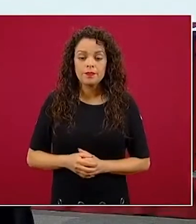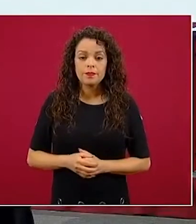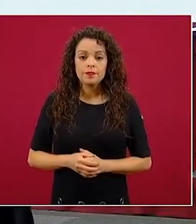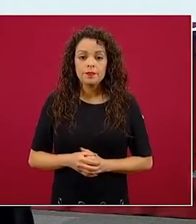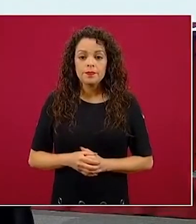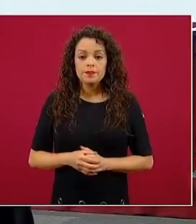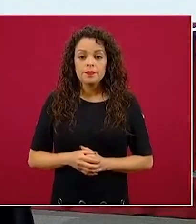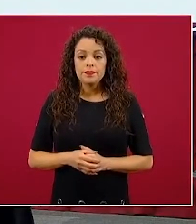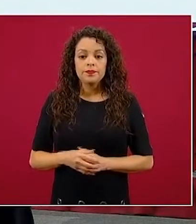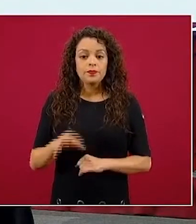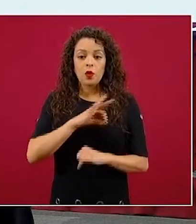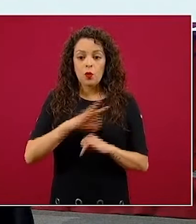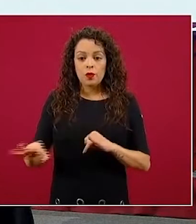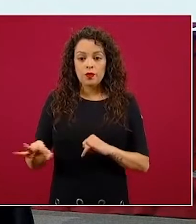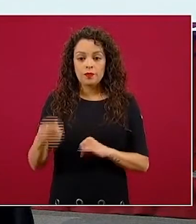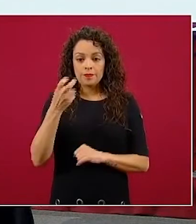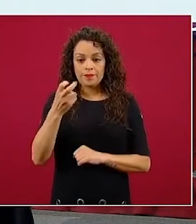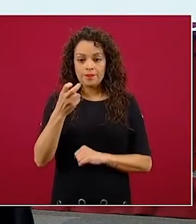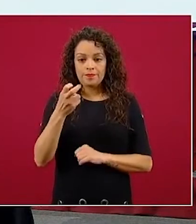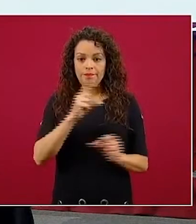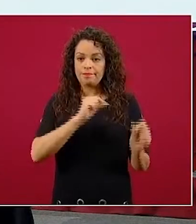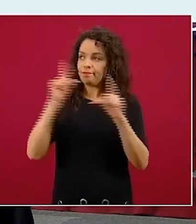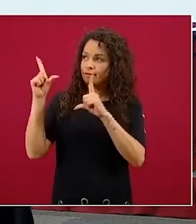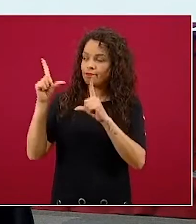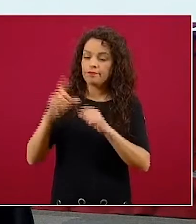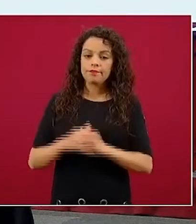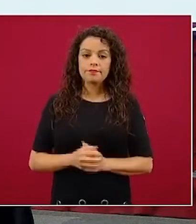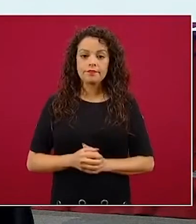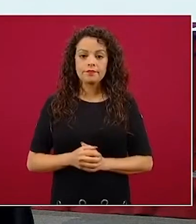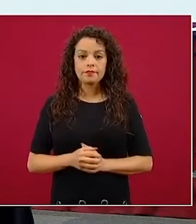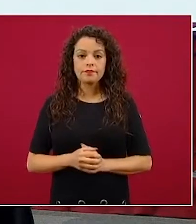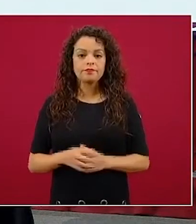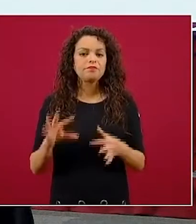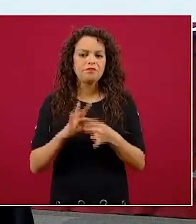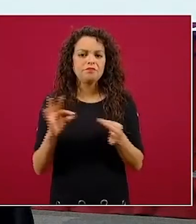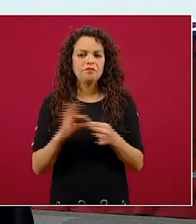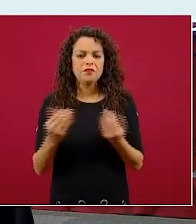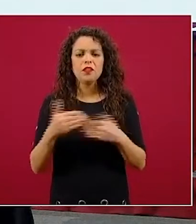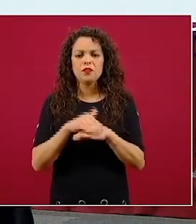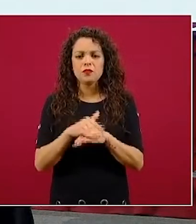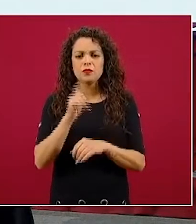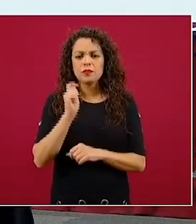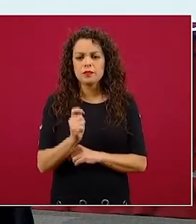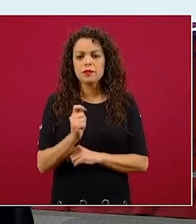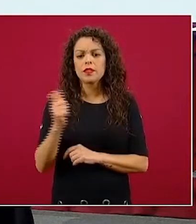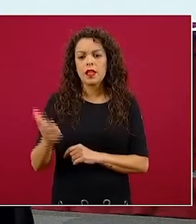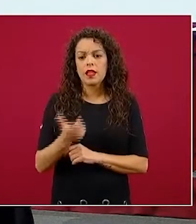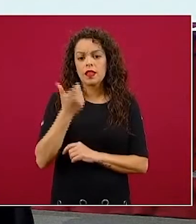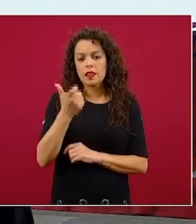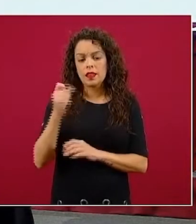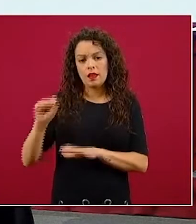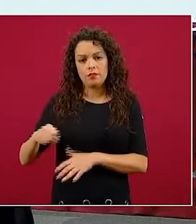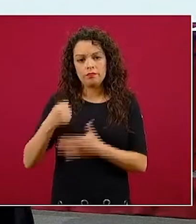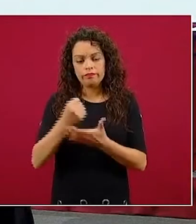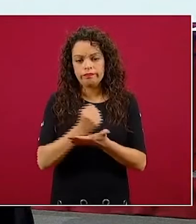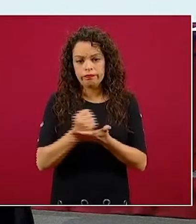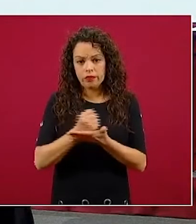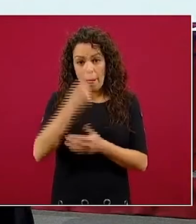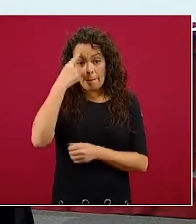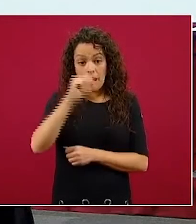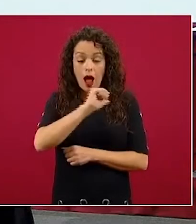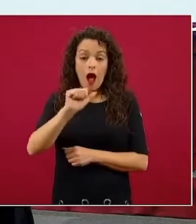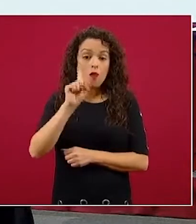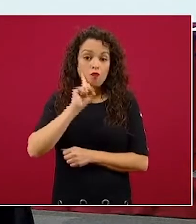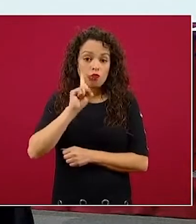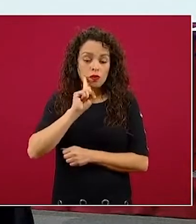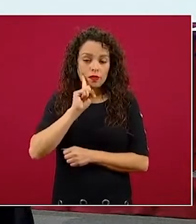Entonces, finalmente termino con esta lámina. ¿Qué es lo que vamos a hablar en el financiamiento para empresarias? Primero vamos a empezar